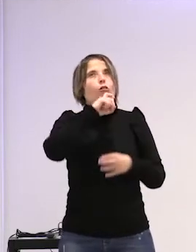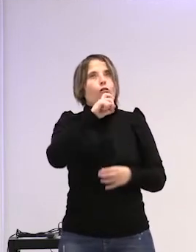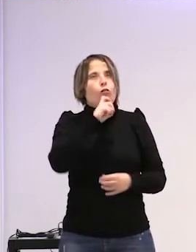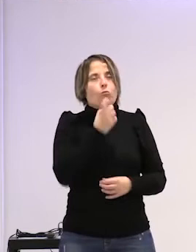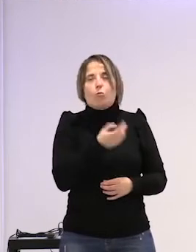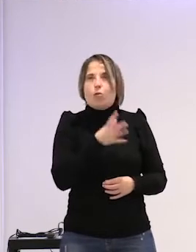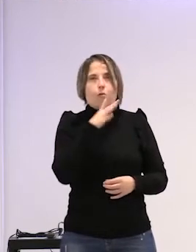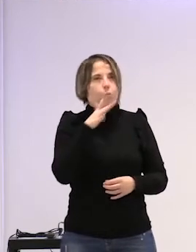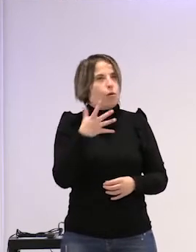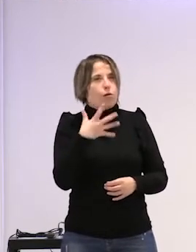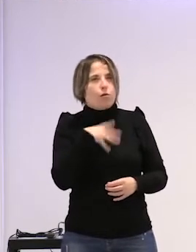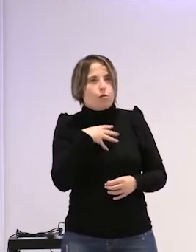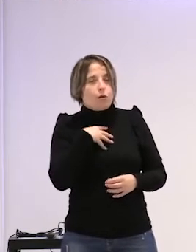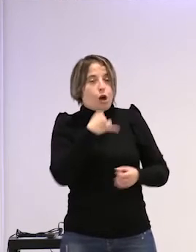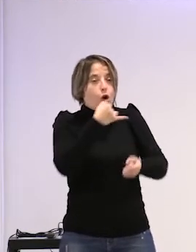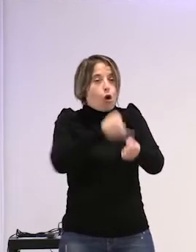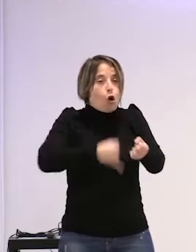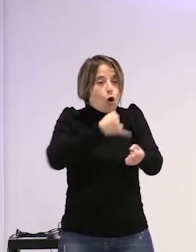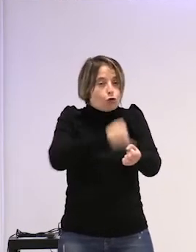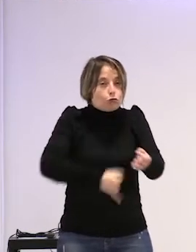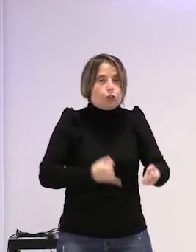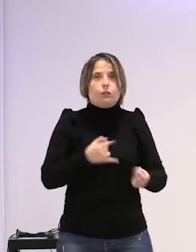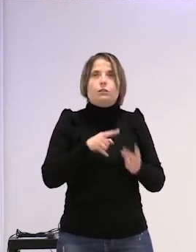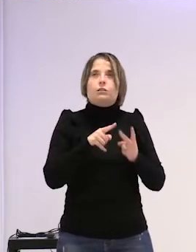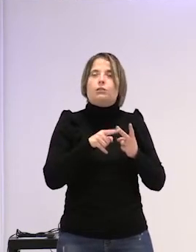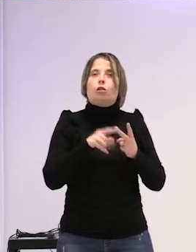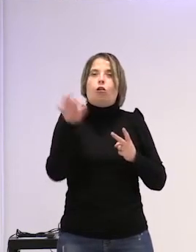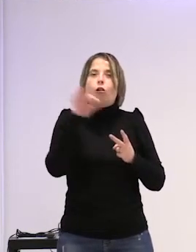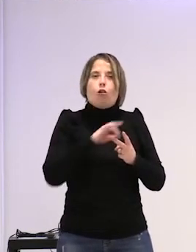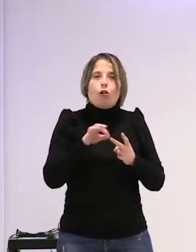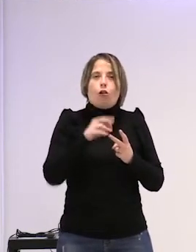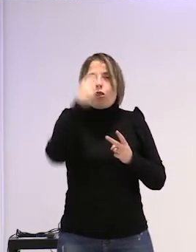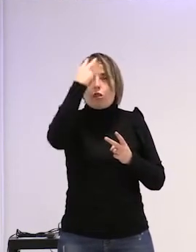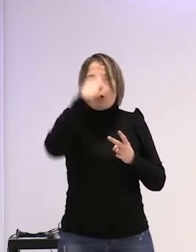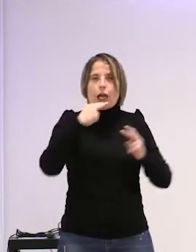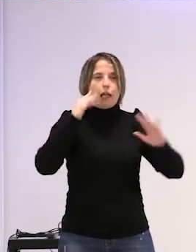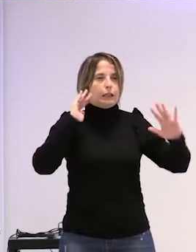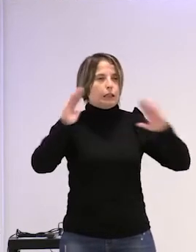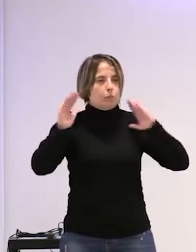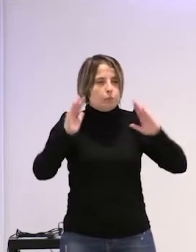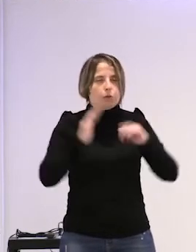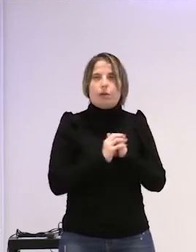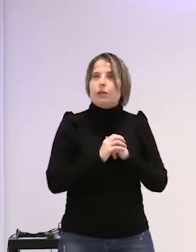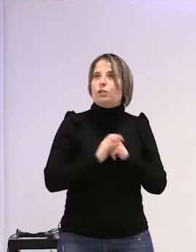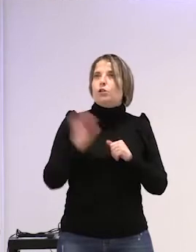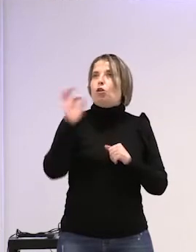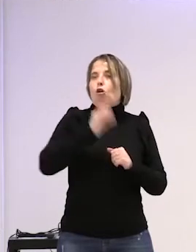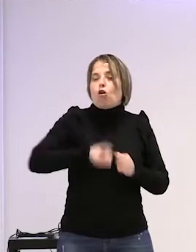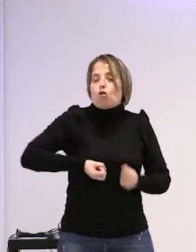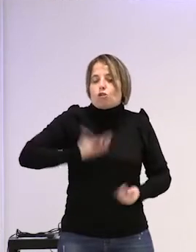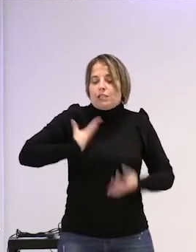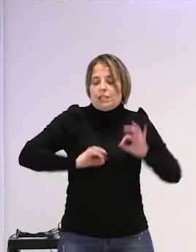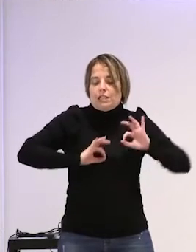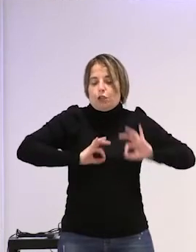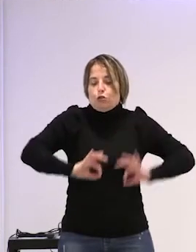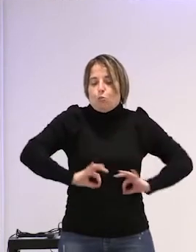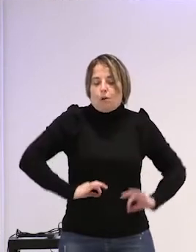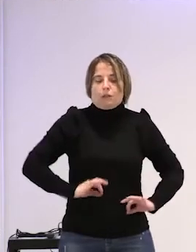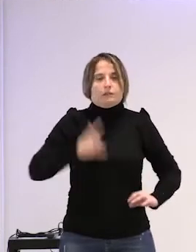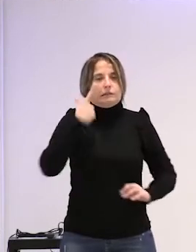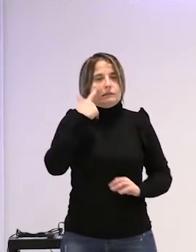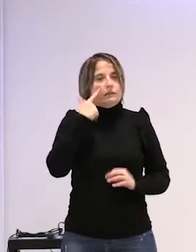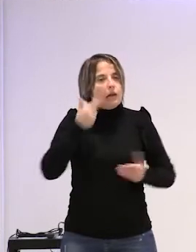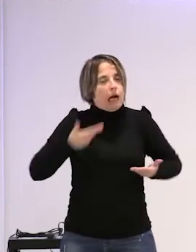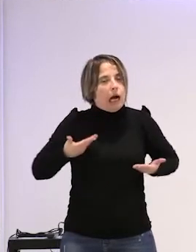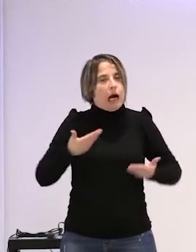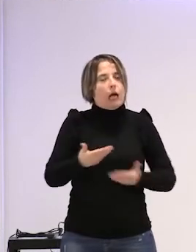pueden unir es porque se hacen cortes o porque sufren cegueras temporales o porque otra serie de síntomas que las